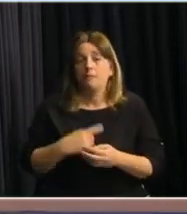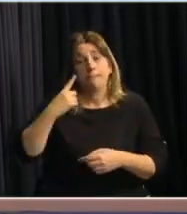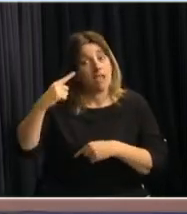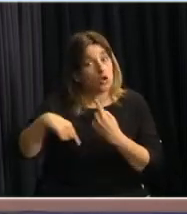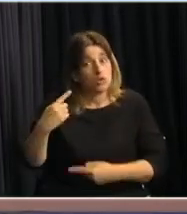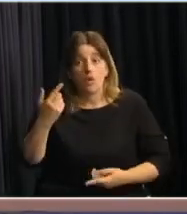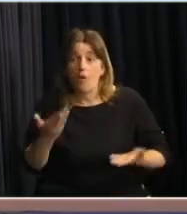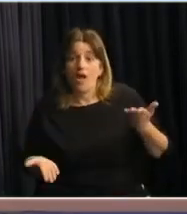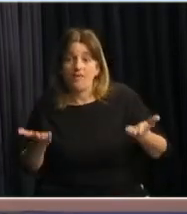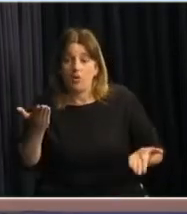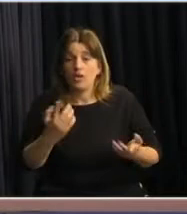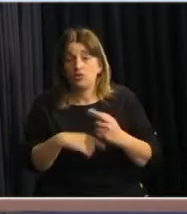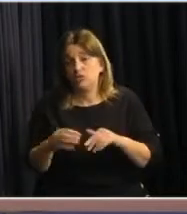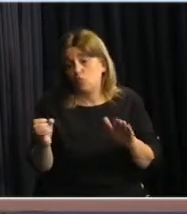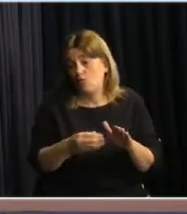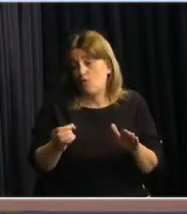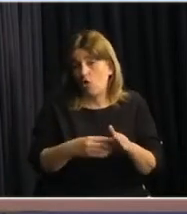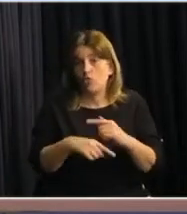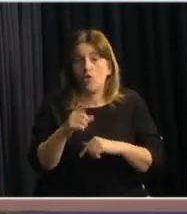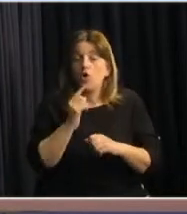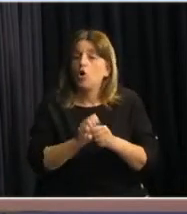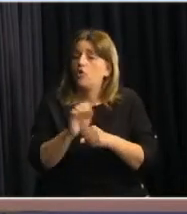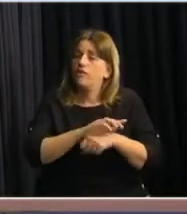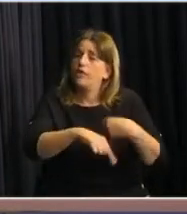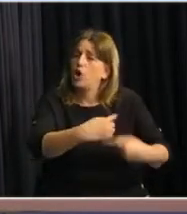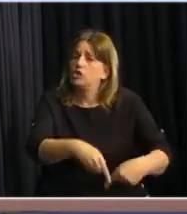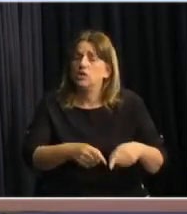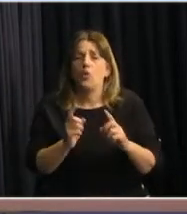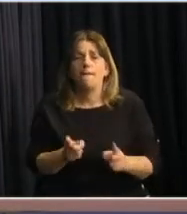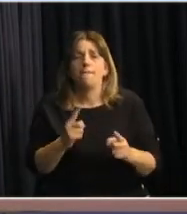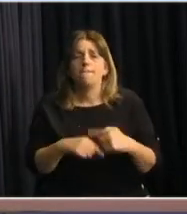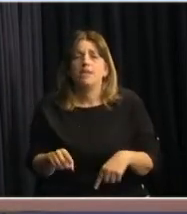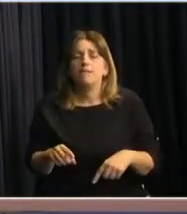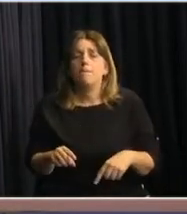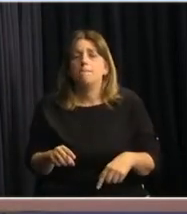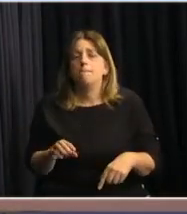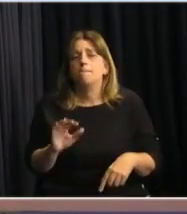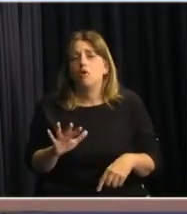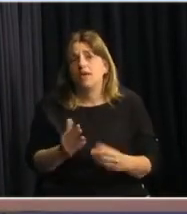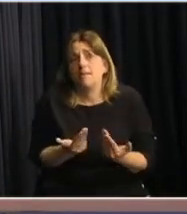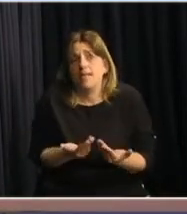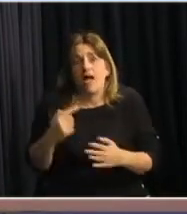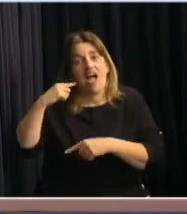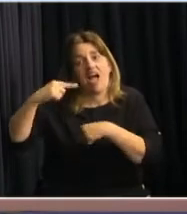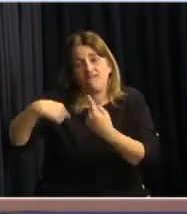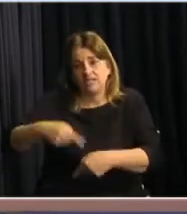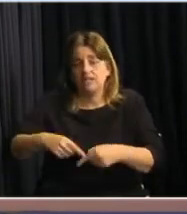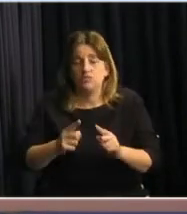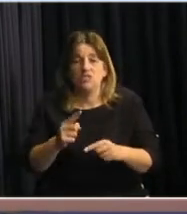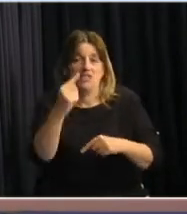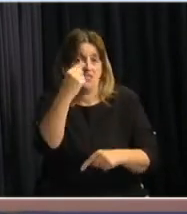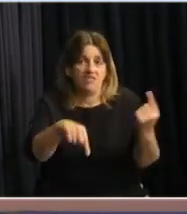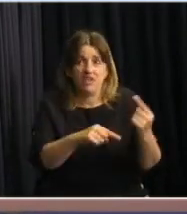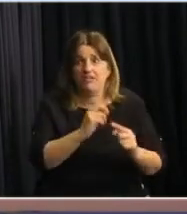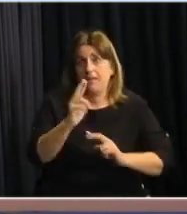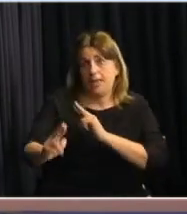evaluando y el Fondo Coronavirus seguirá invirtiendo en la medida que avanzamos y dando las distintas